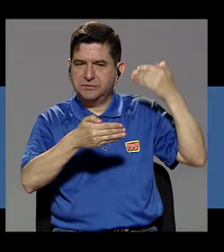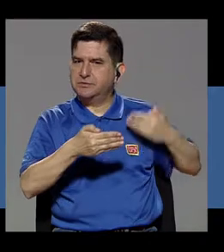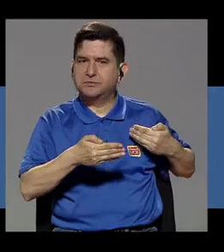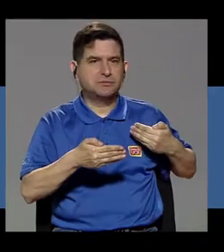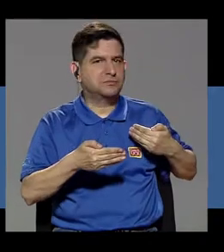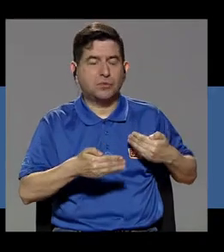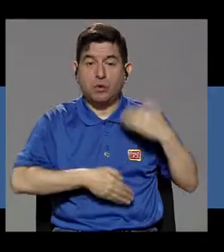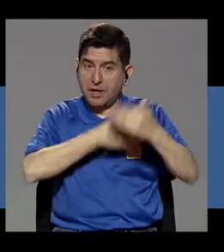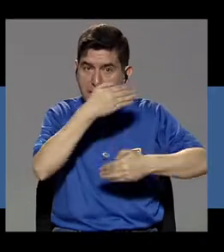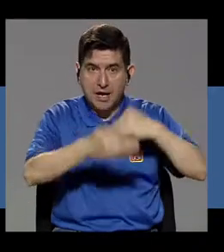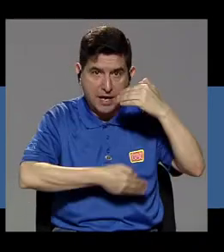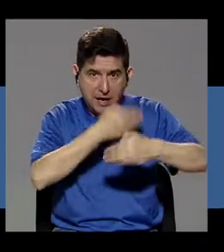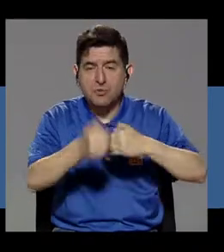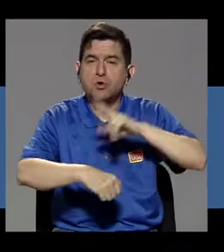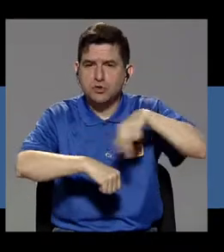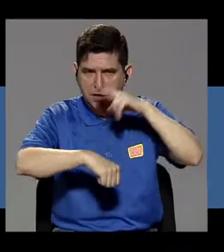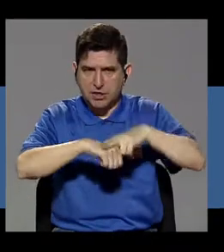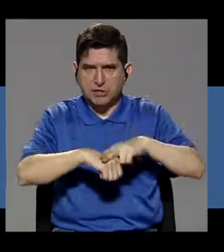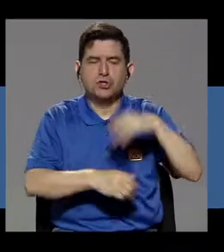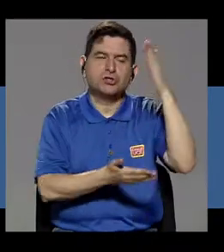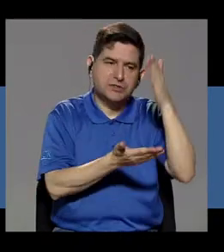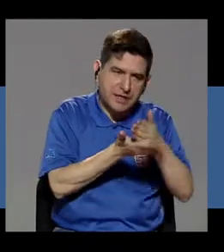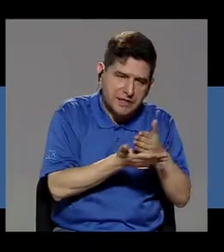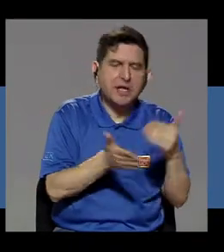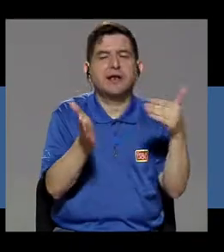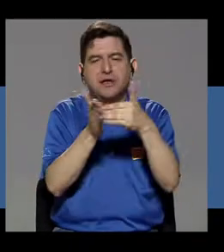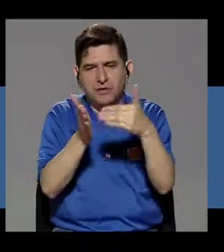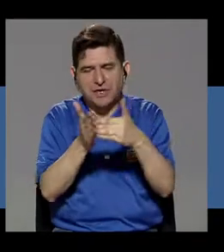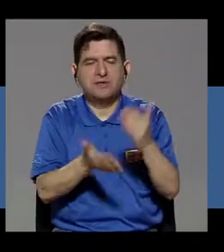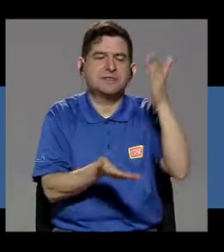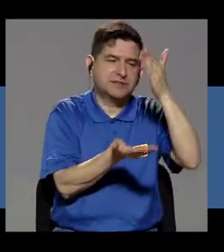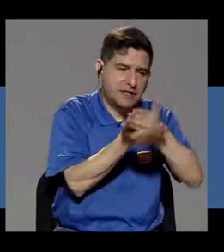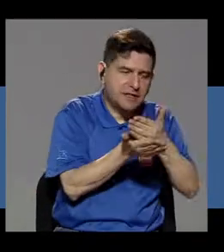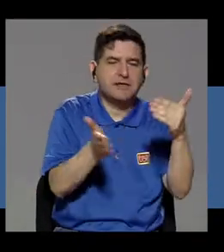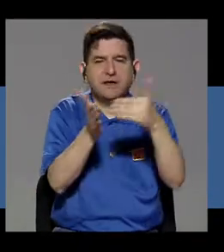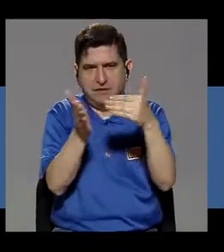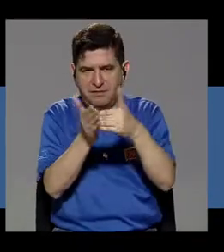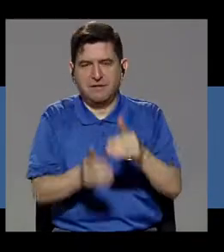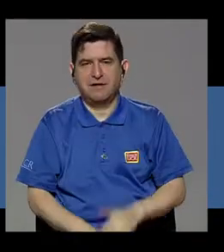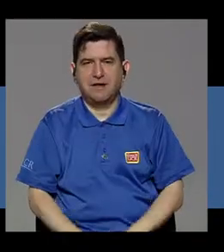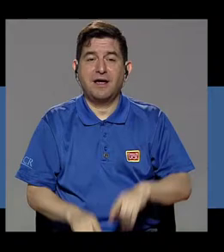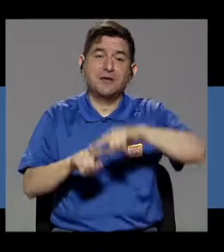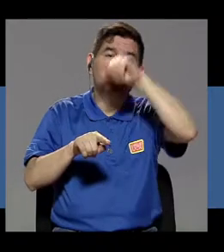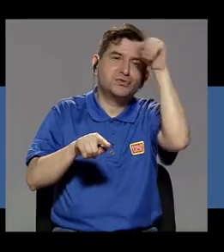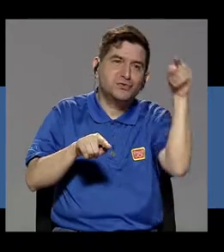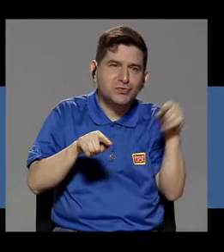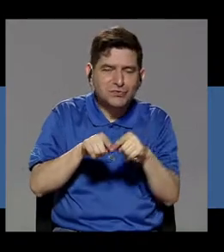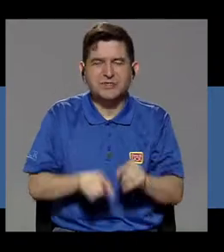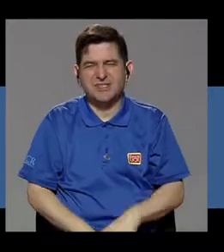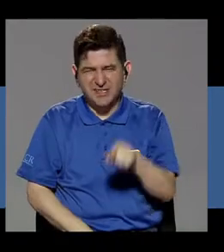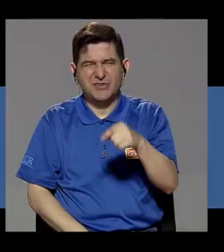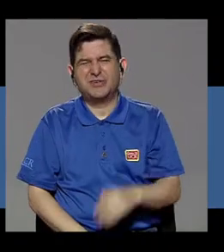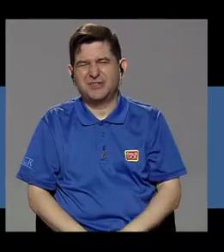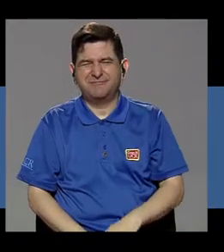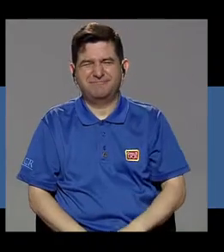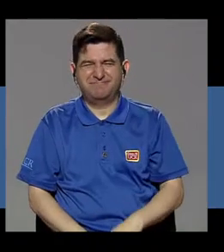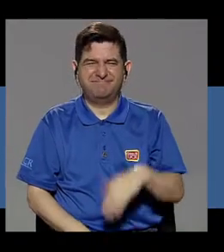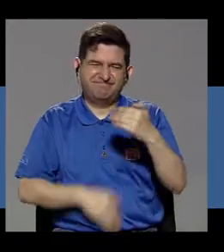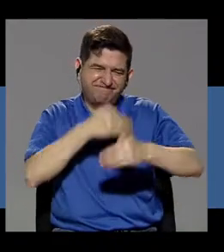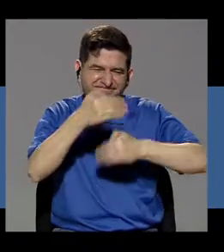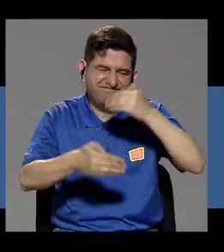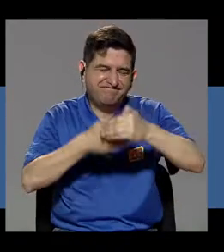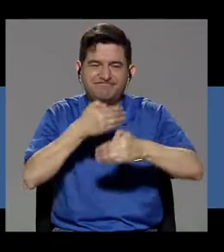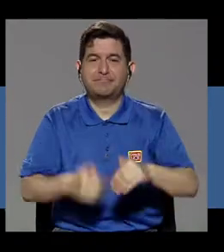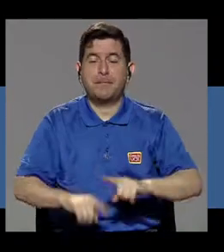en el proceso generalmente se deja y se retoma, ¿verdad? Es como un ciclo ahí medio fregado. Pero